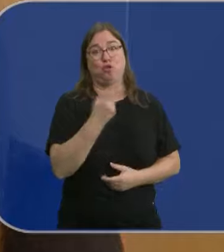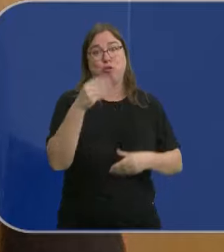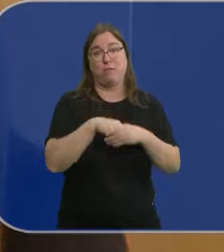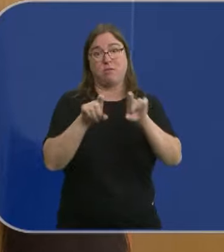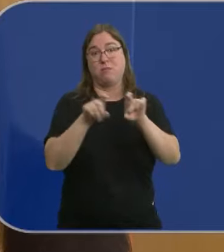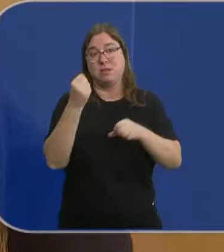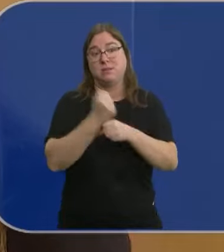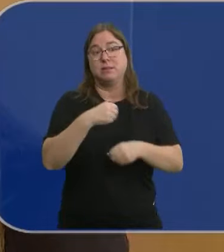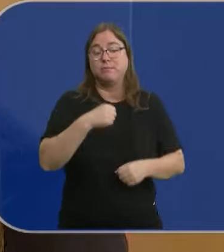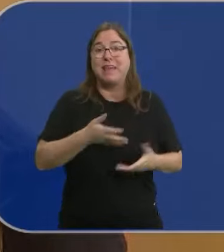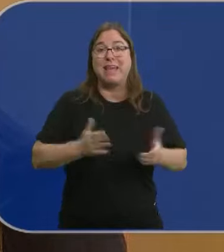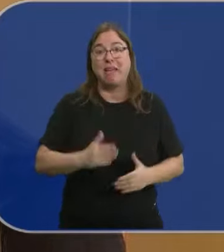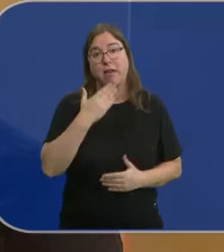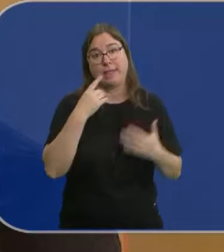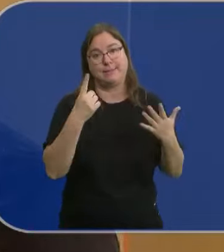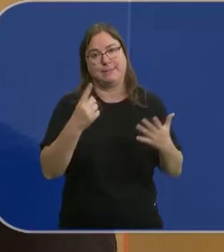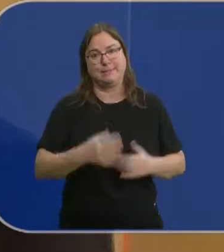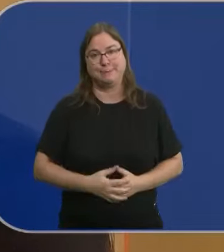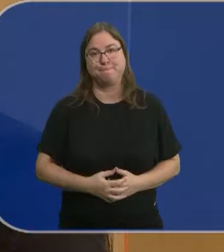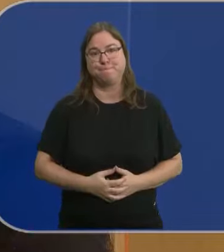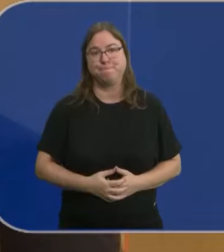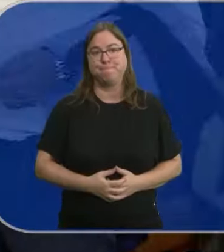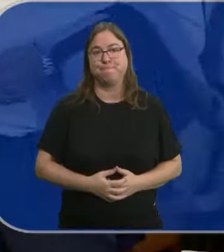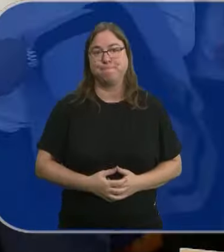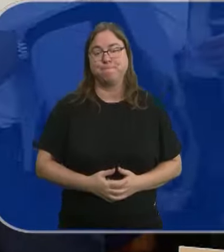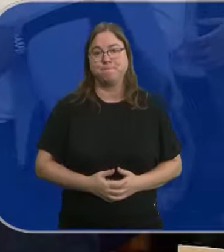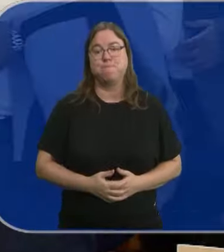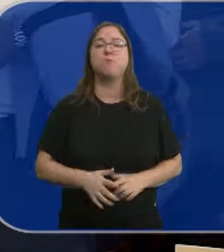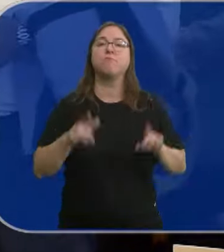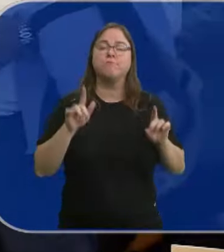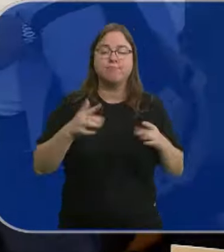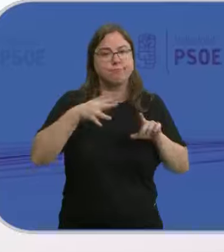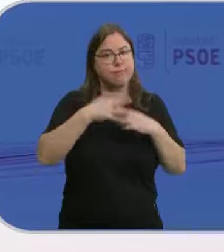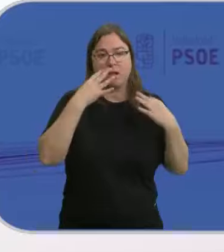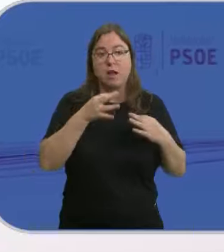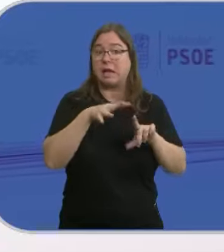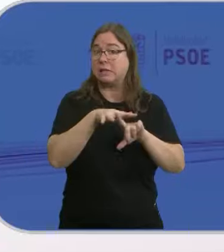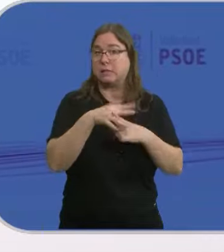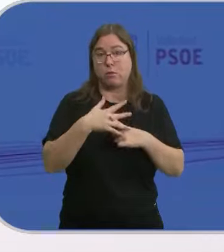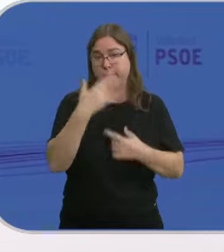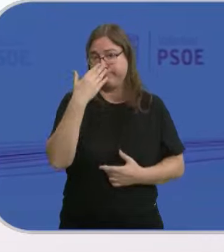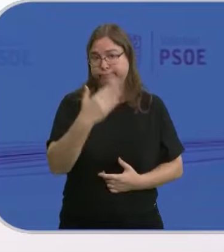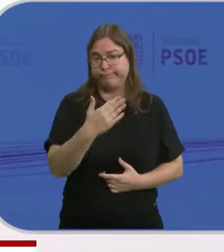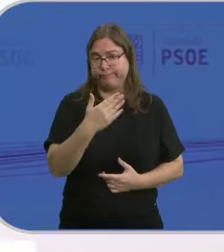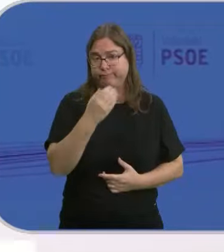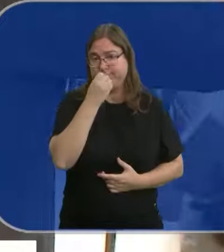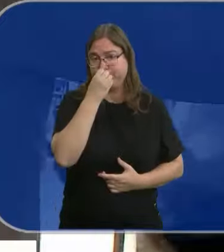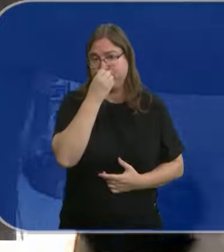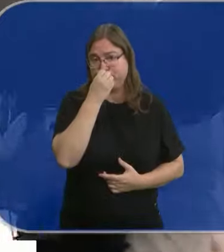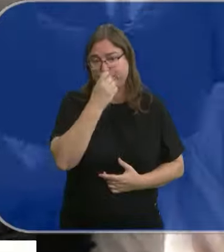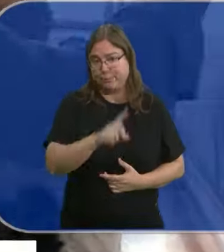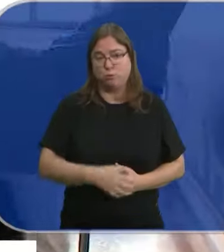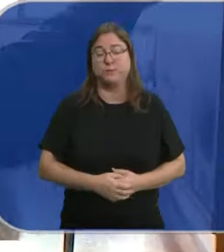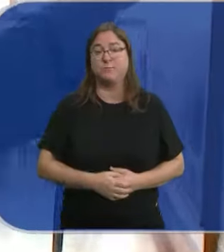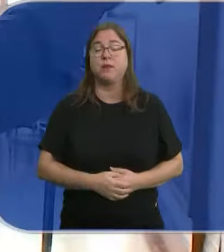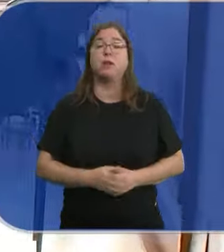planta. Tenemos una hija de seis años. Pero son realistas. La situación, pues desde luego, no es muy a la buena.